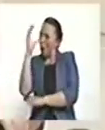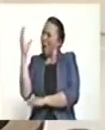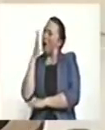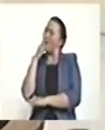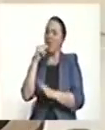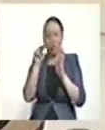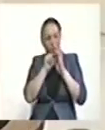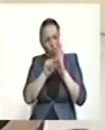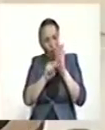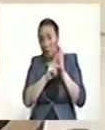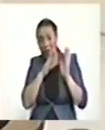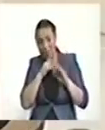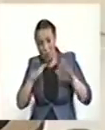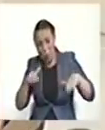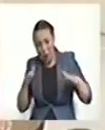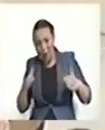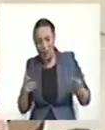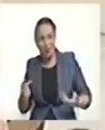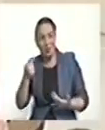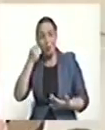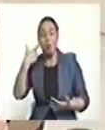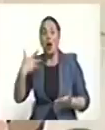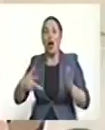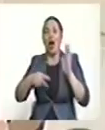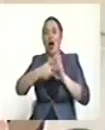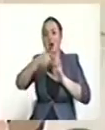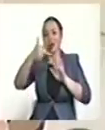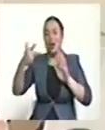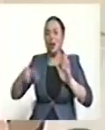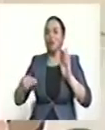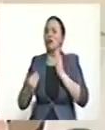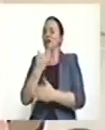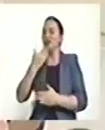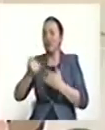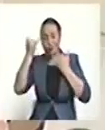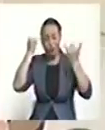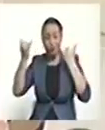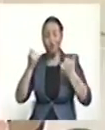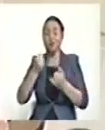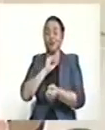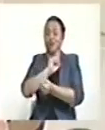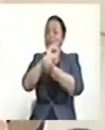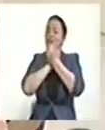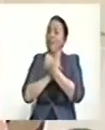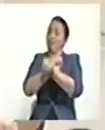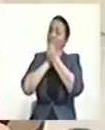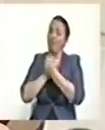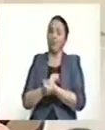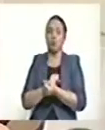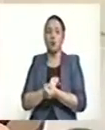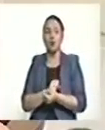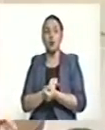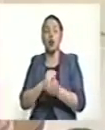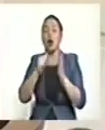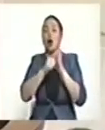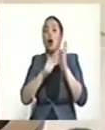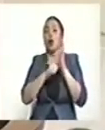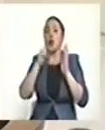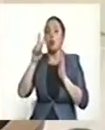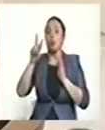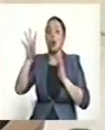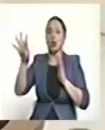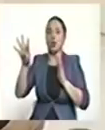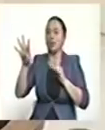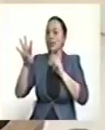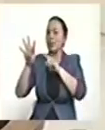¿Le están dando la posibilidad a esa jurisdicción de crear delitos y tipos penales? Artículo 24. Esta todavía es